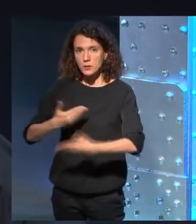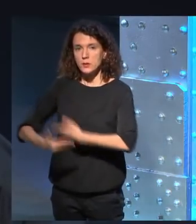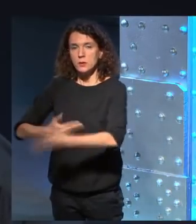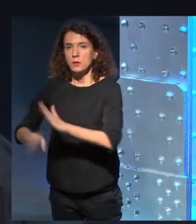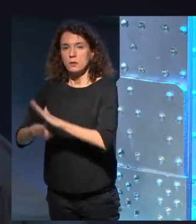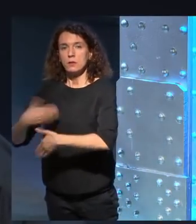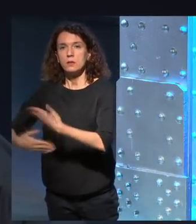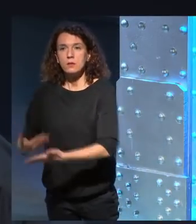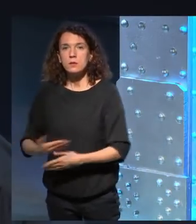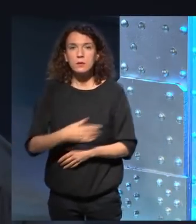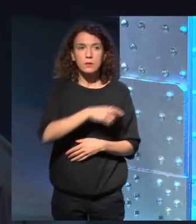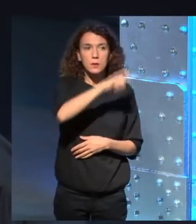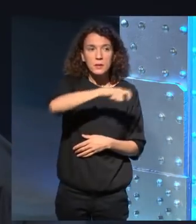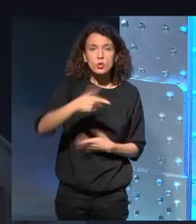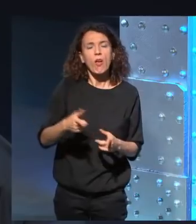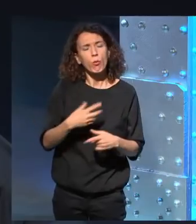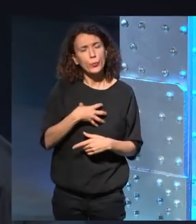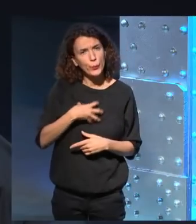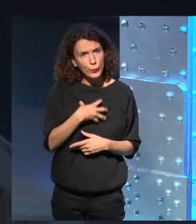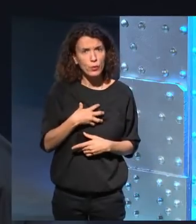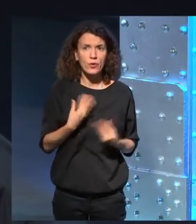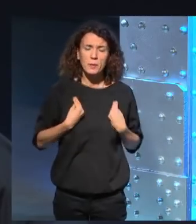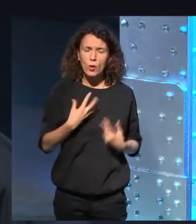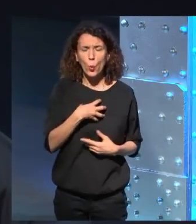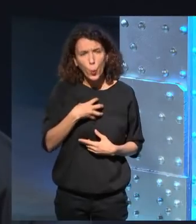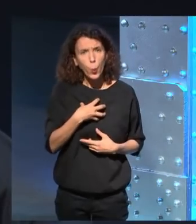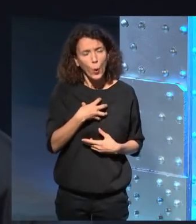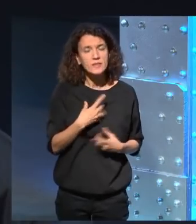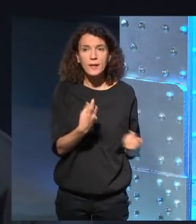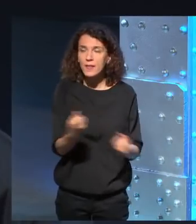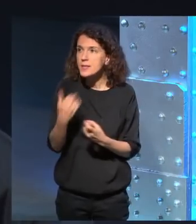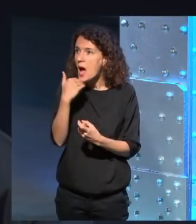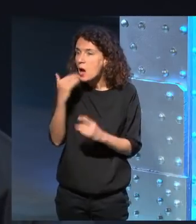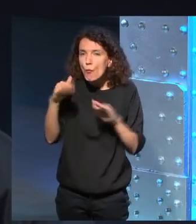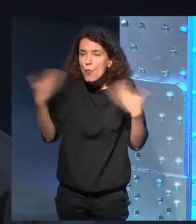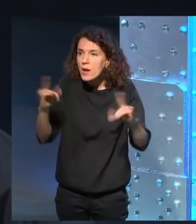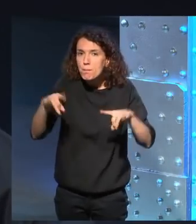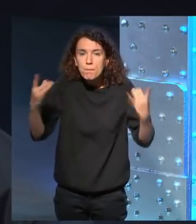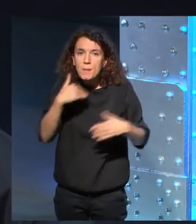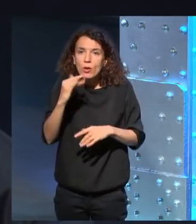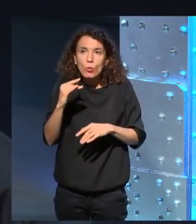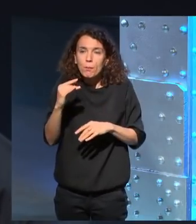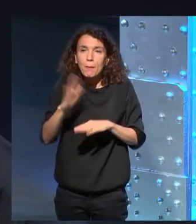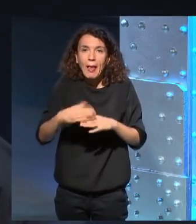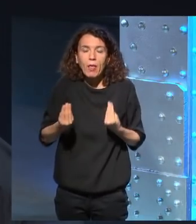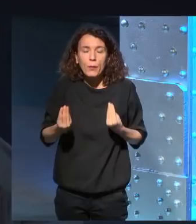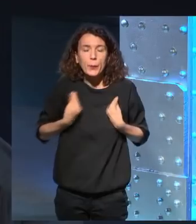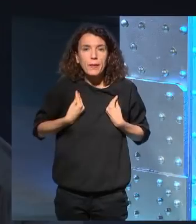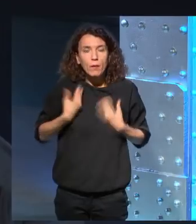hay gente que tiene ciertas dificultades para vivir y que necesita algo extra y